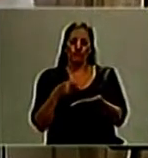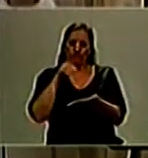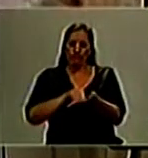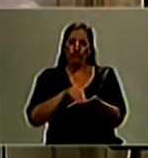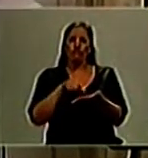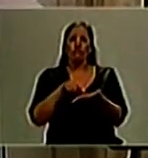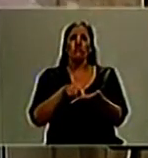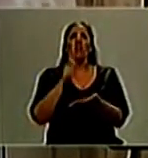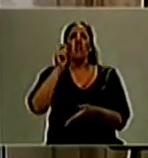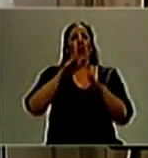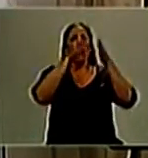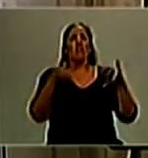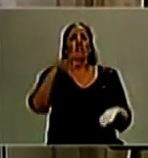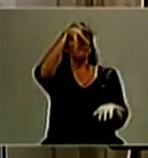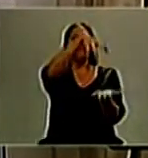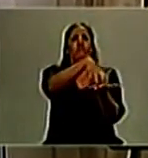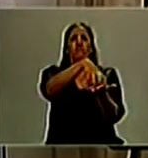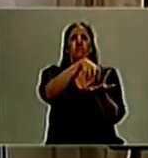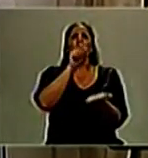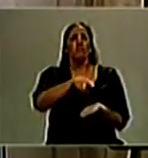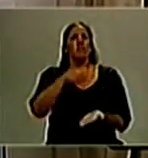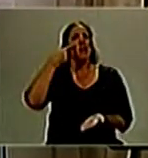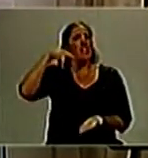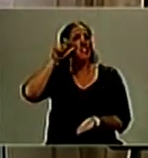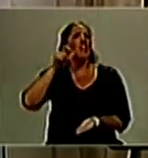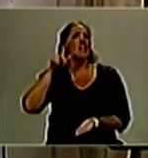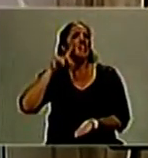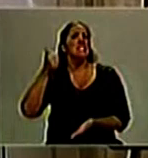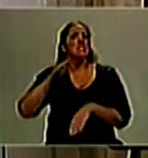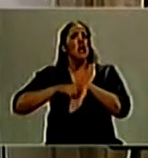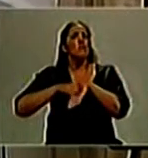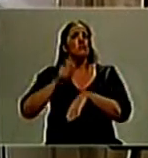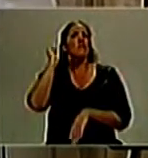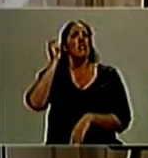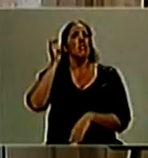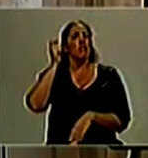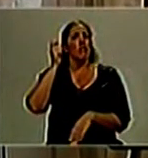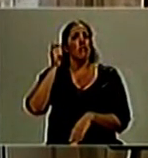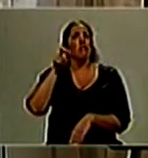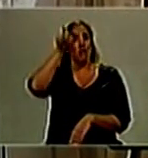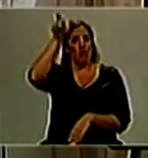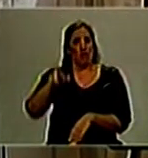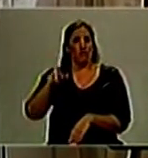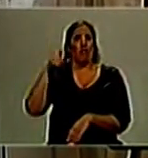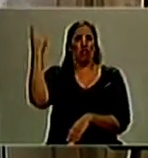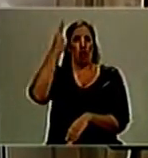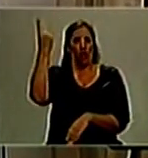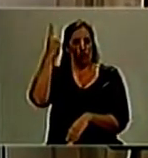Inteligencia será el órgano superior que estará a cargo de estas tareas en la persona de su director